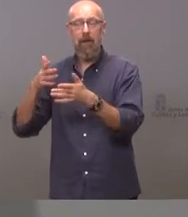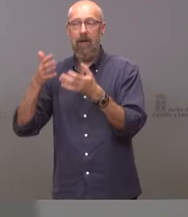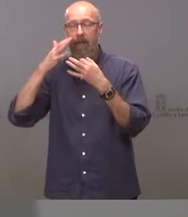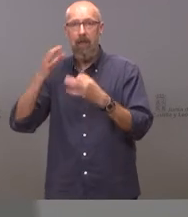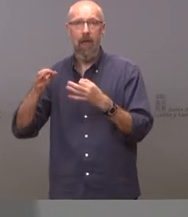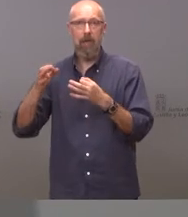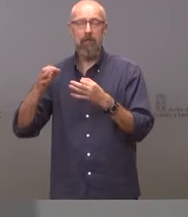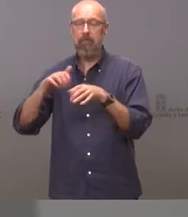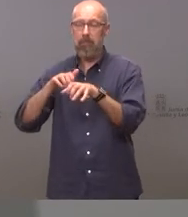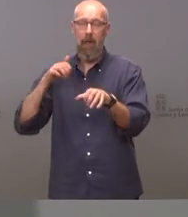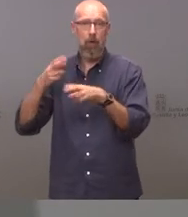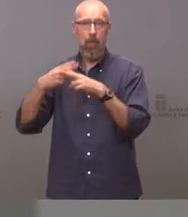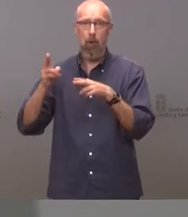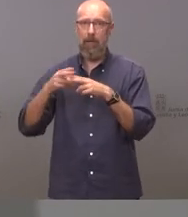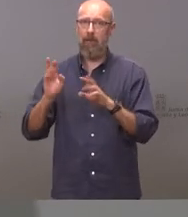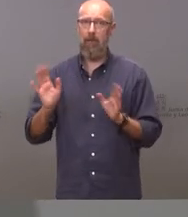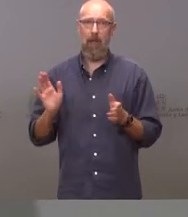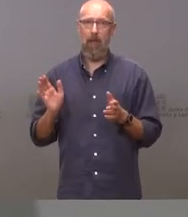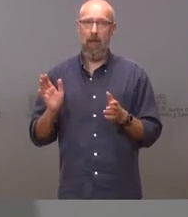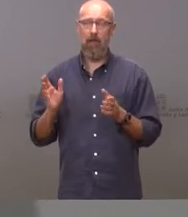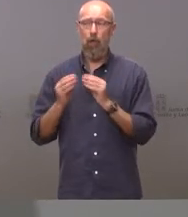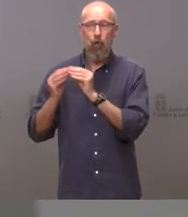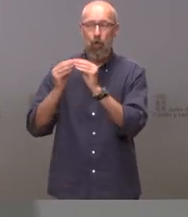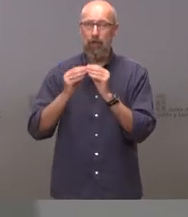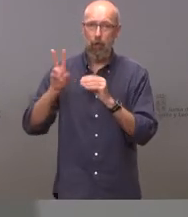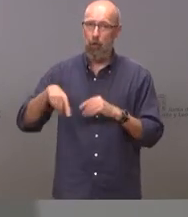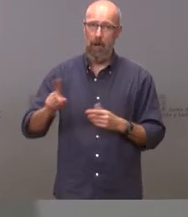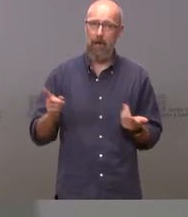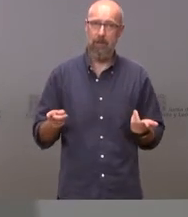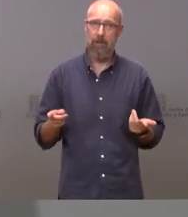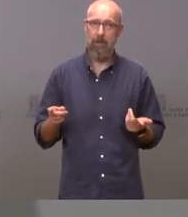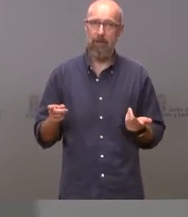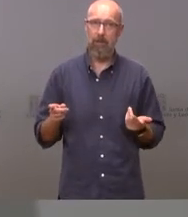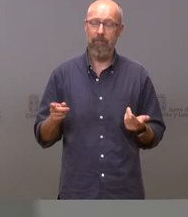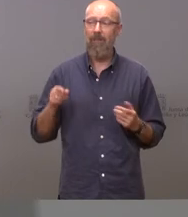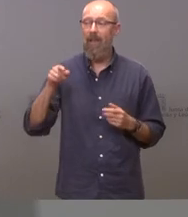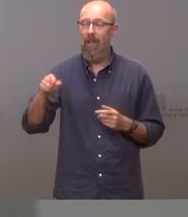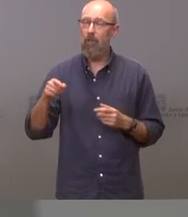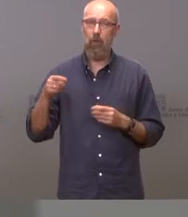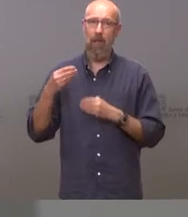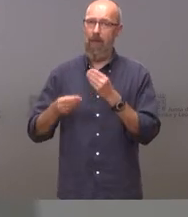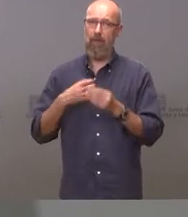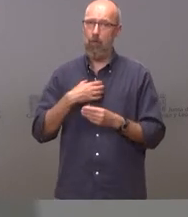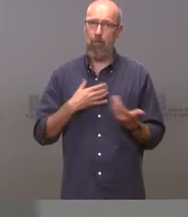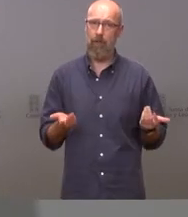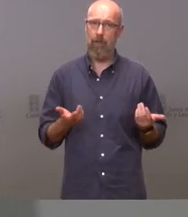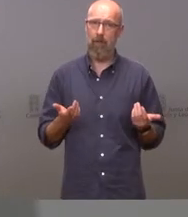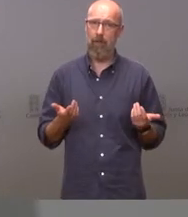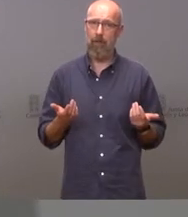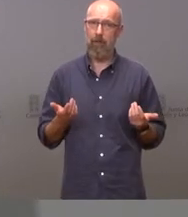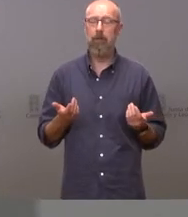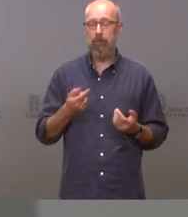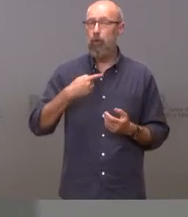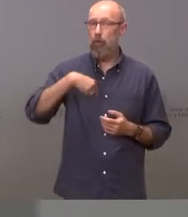política no de un consenso y eso no lo puede hacer y no puede y no debe y nosotros